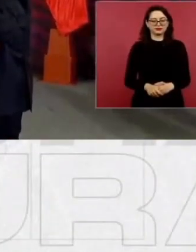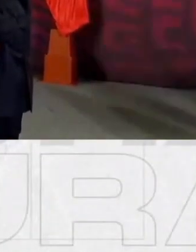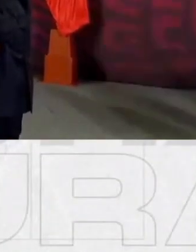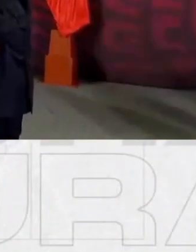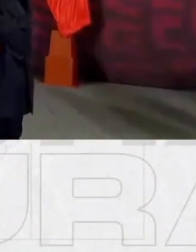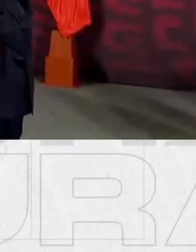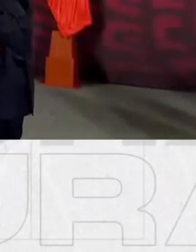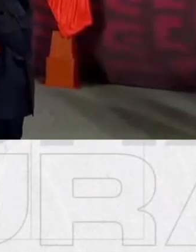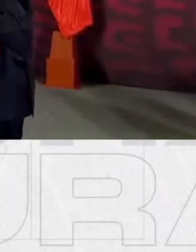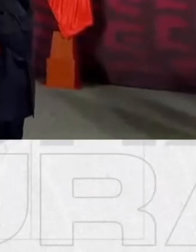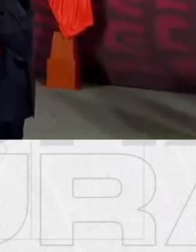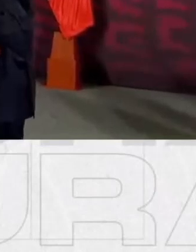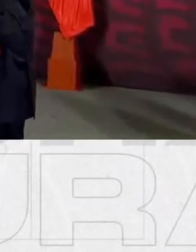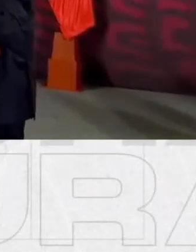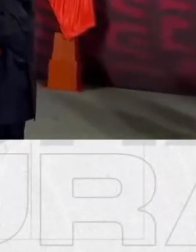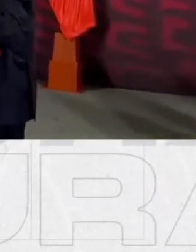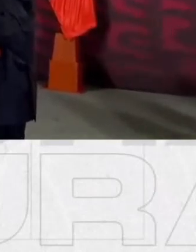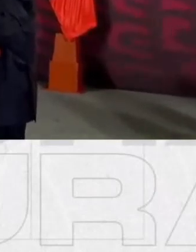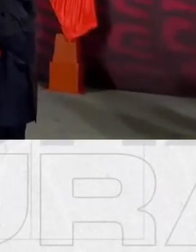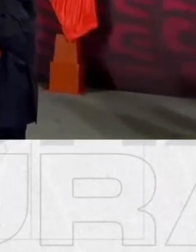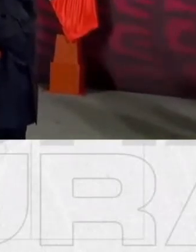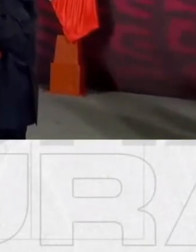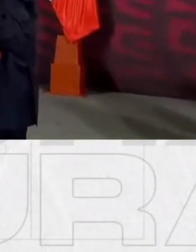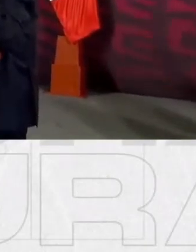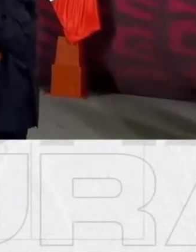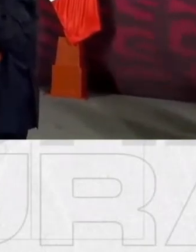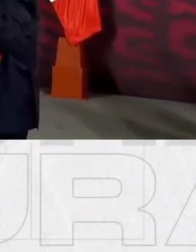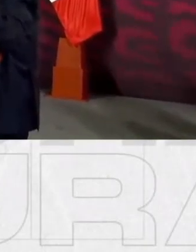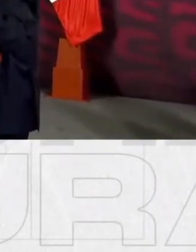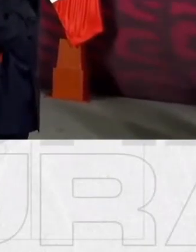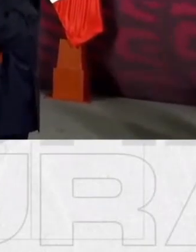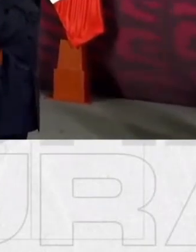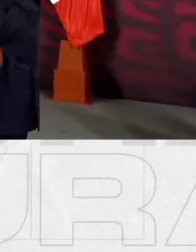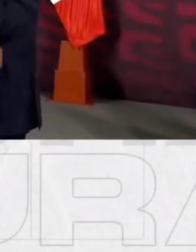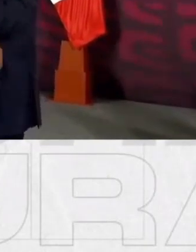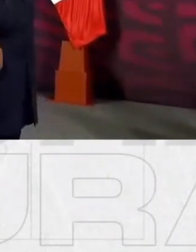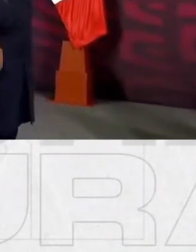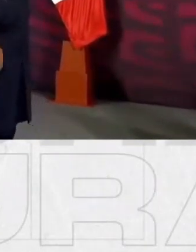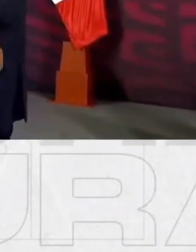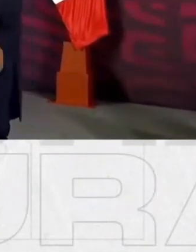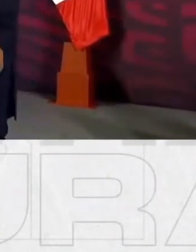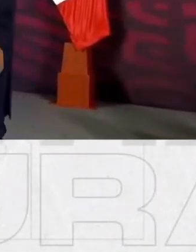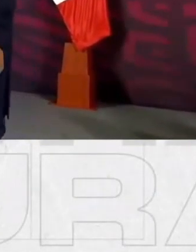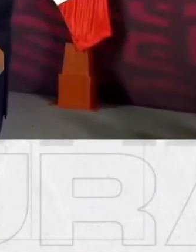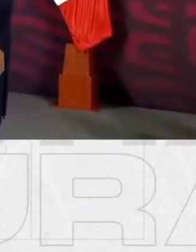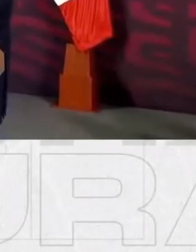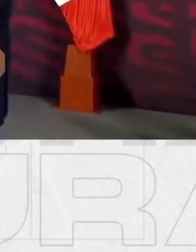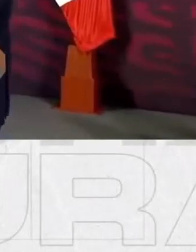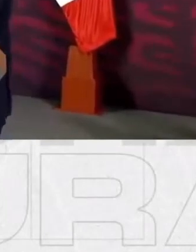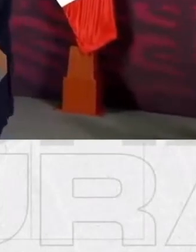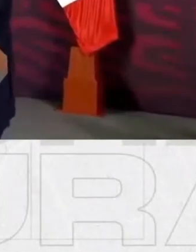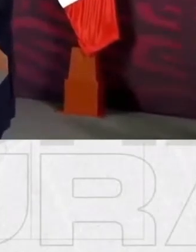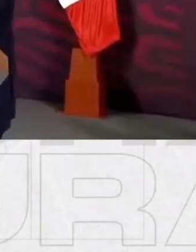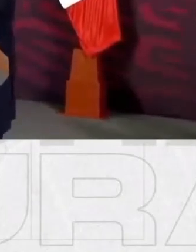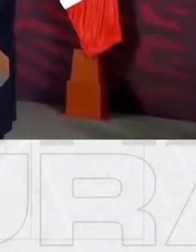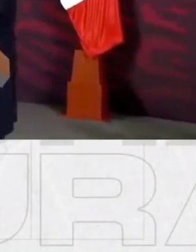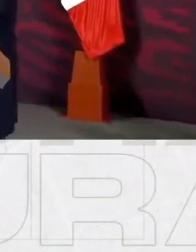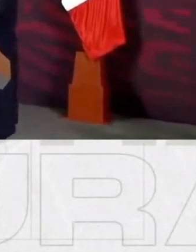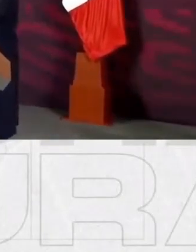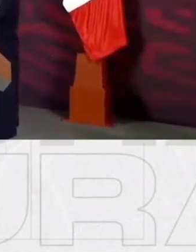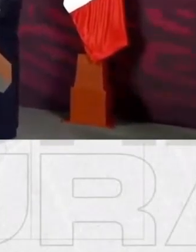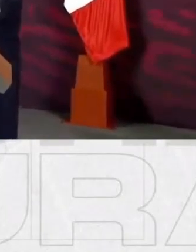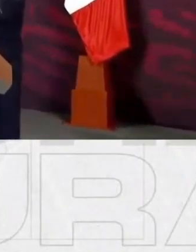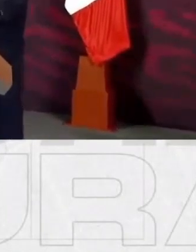A lo mejor en un ratito don David se anima, pero no podemos ponerla. Fíjese, nuestro amigo,